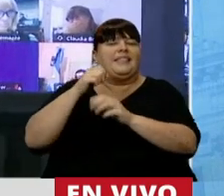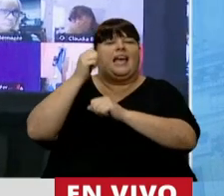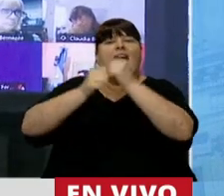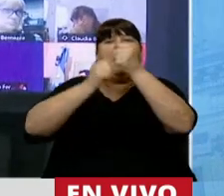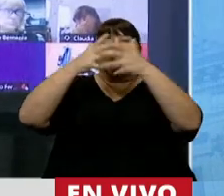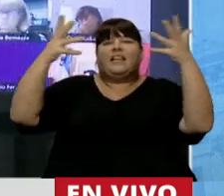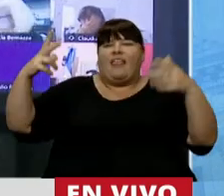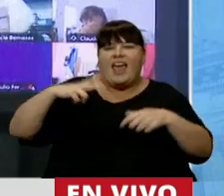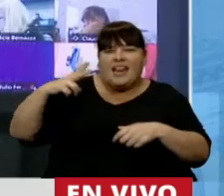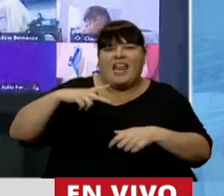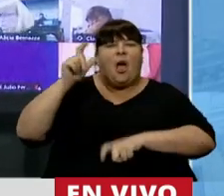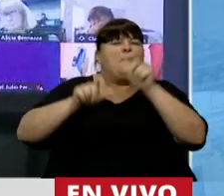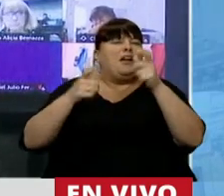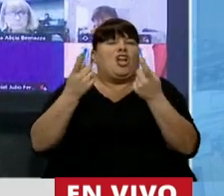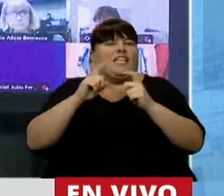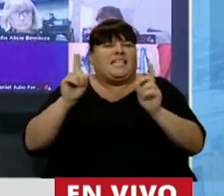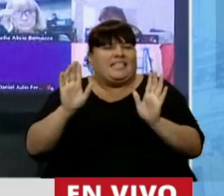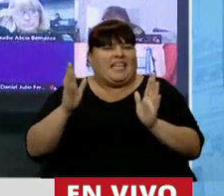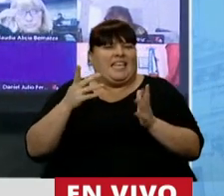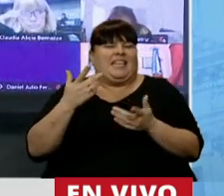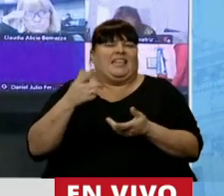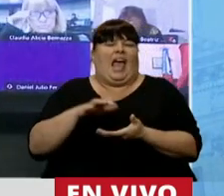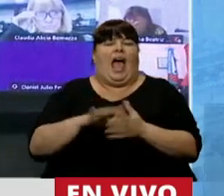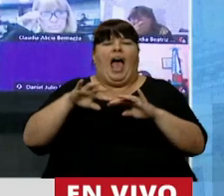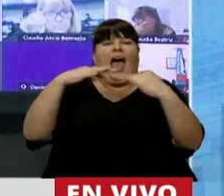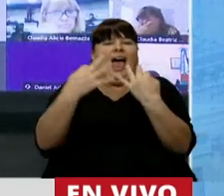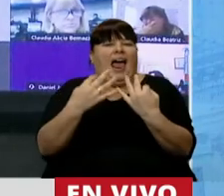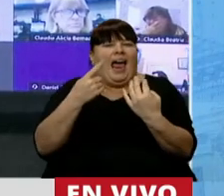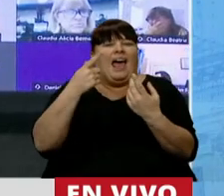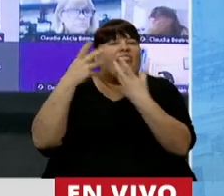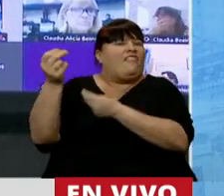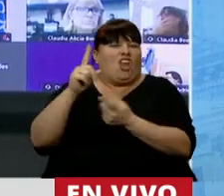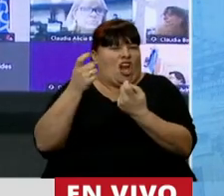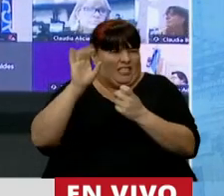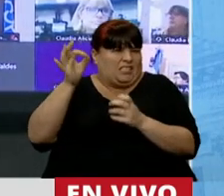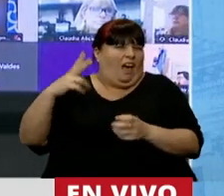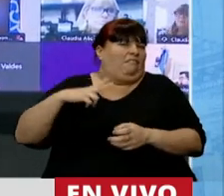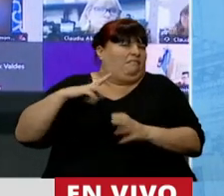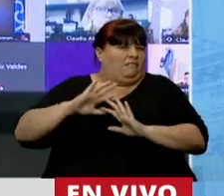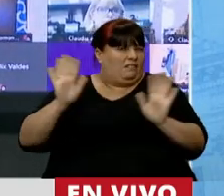grandes fortunas, de gente que no necesita que ahí en ese recinto los estén defendiendo.